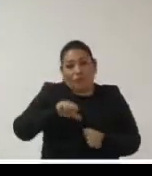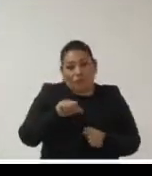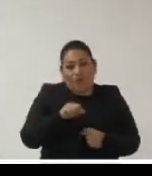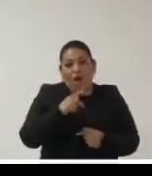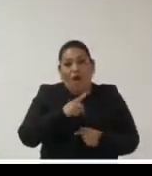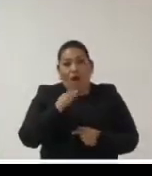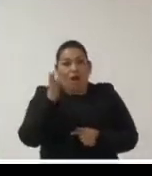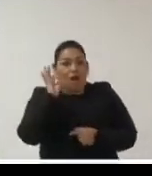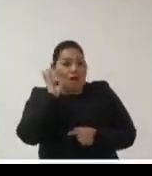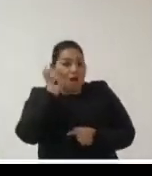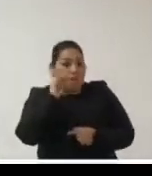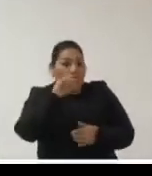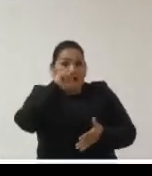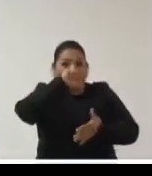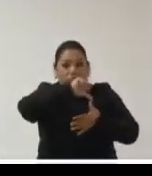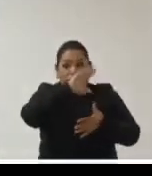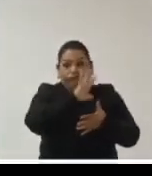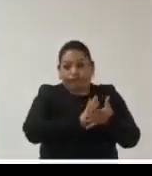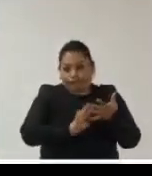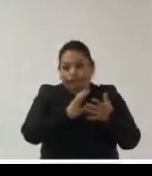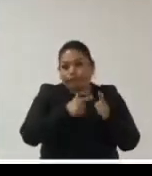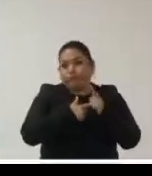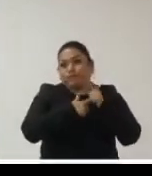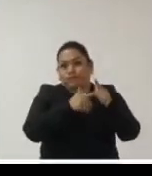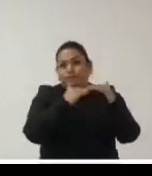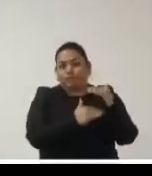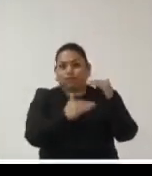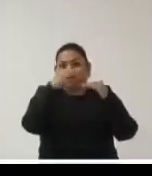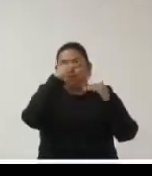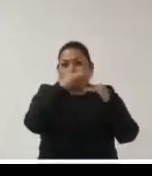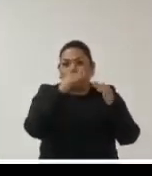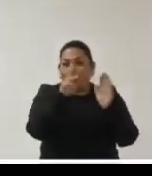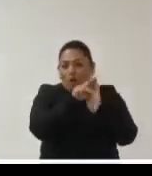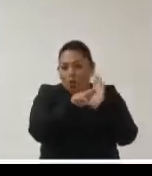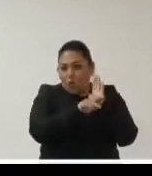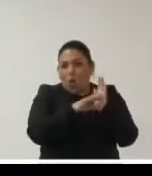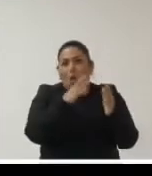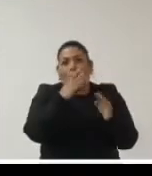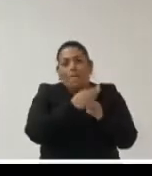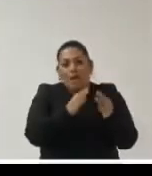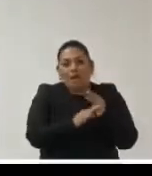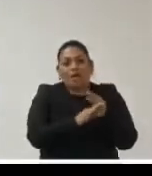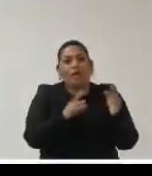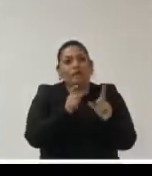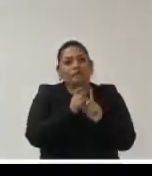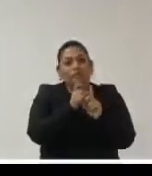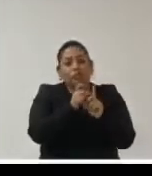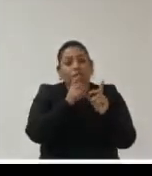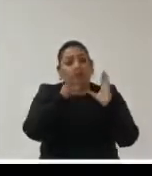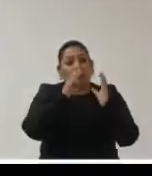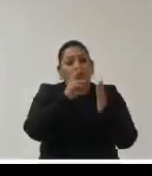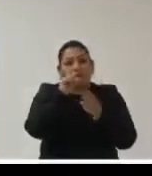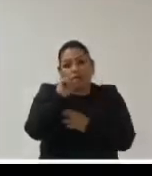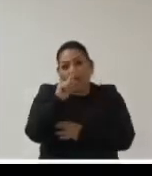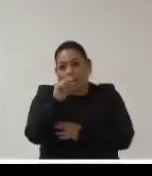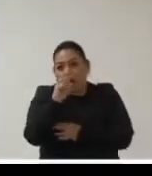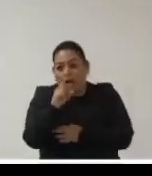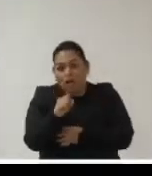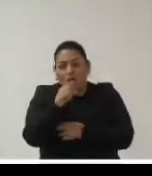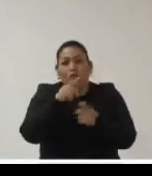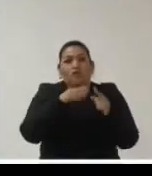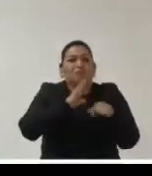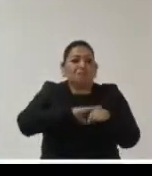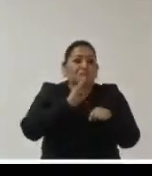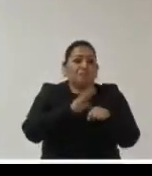probablemente bien en América Latina hemos avanzado mucho en nuestras normativas en materia de acceso a la información pública y de protección de datos pero hay mucho más que